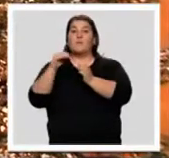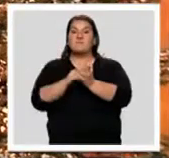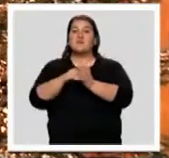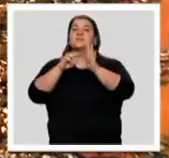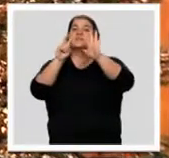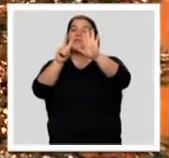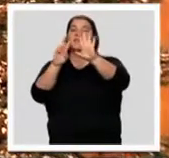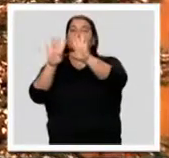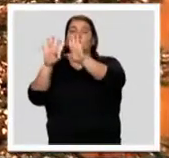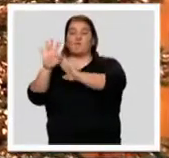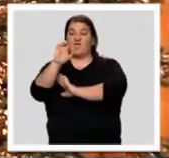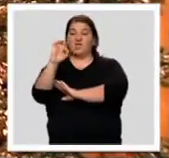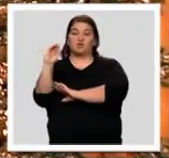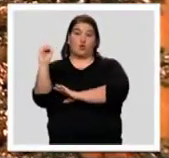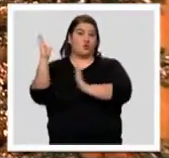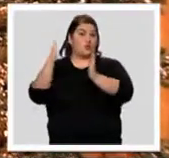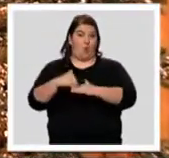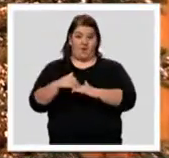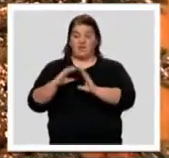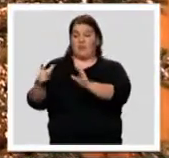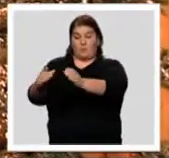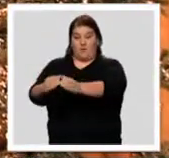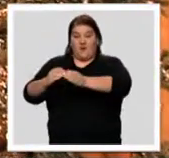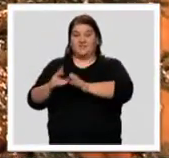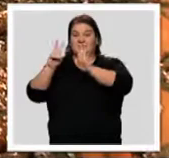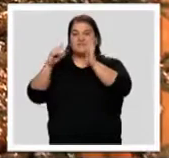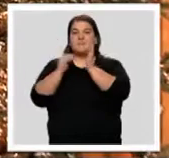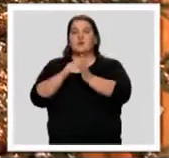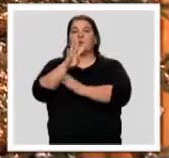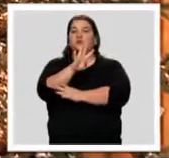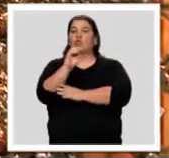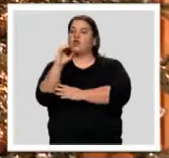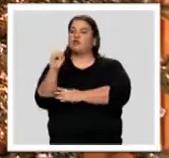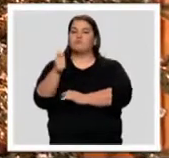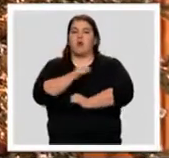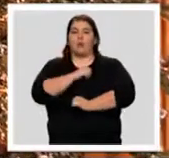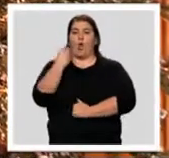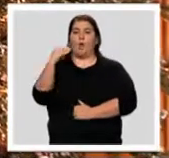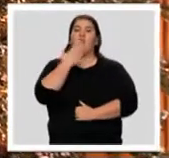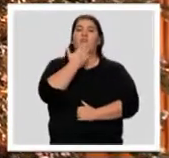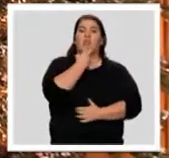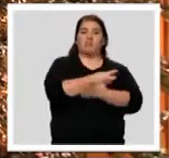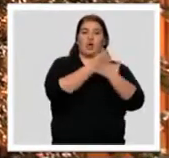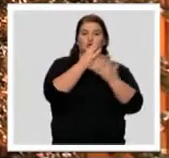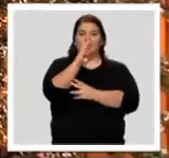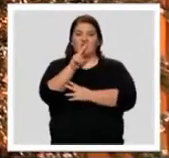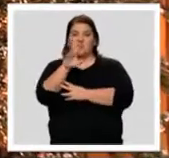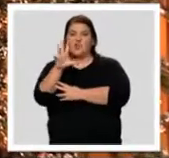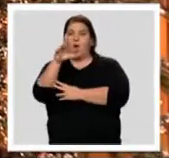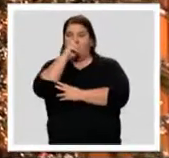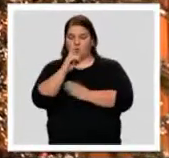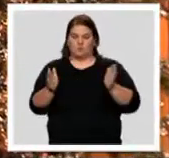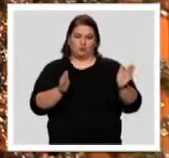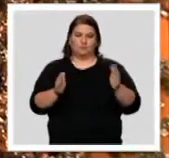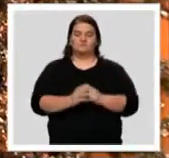62.799 no tienen la ESO, y entre ellos, 7.400 parados jóvenes de entre 18 y 25